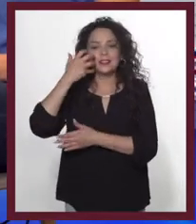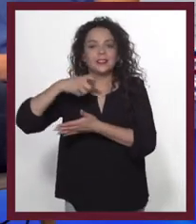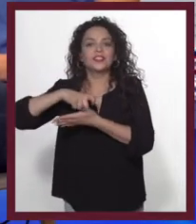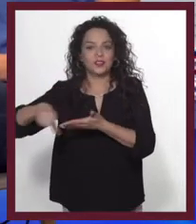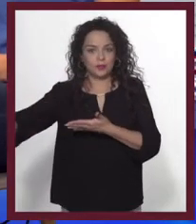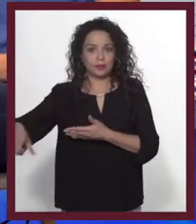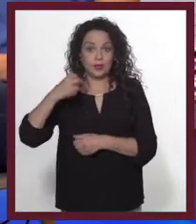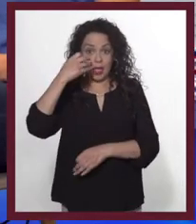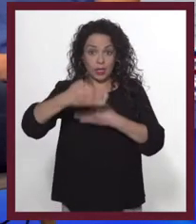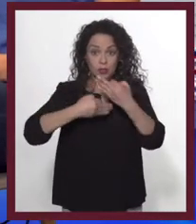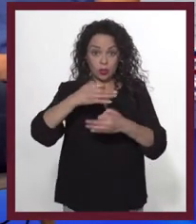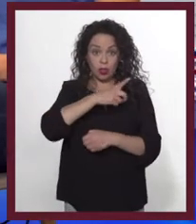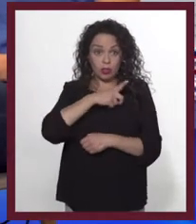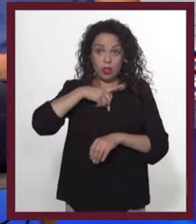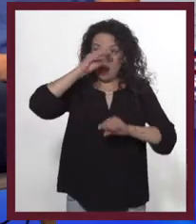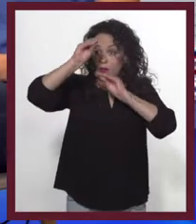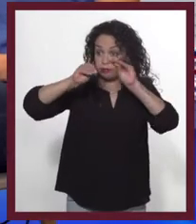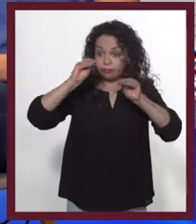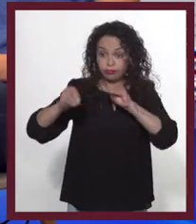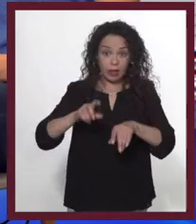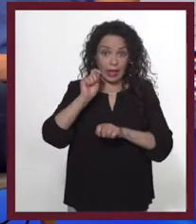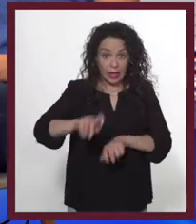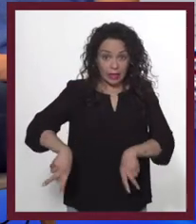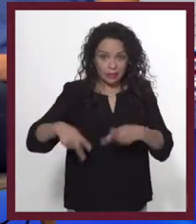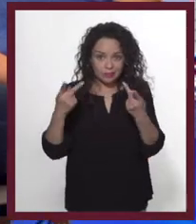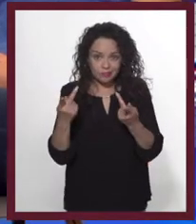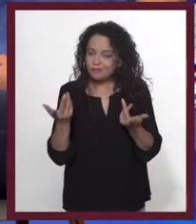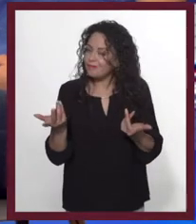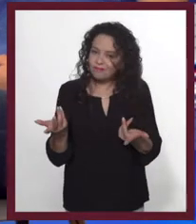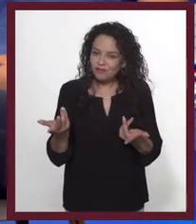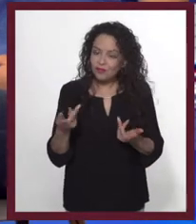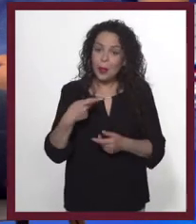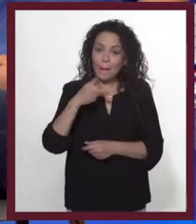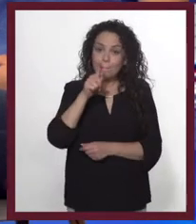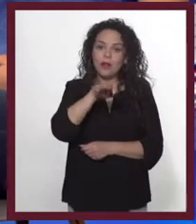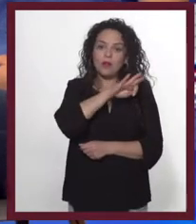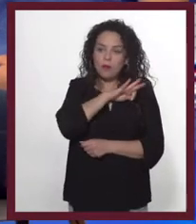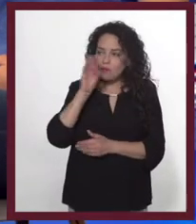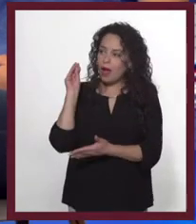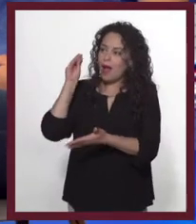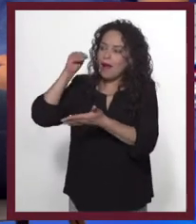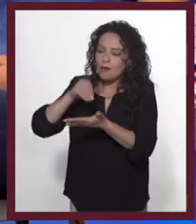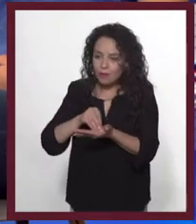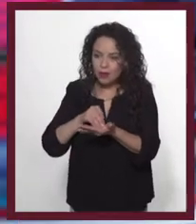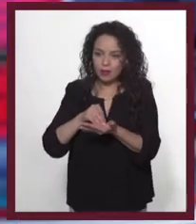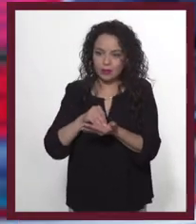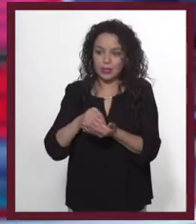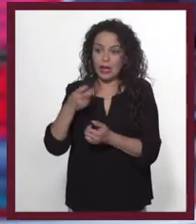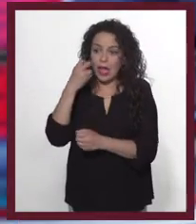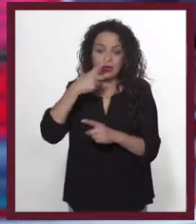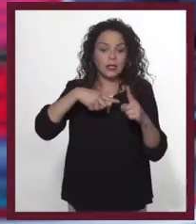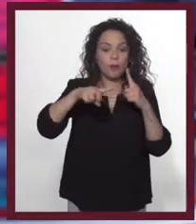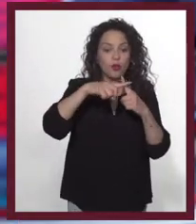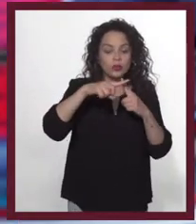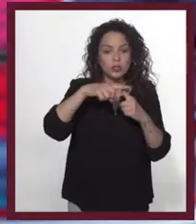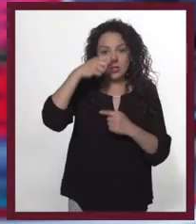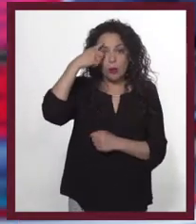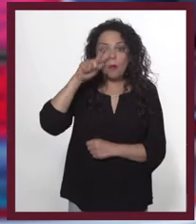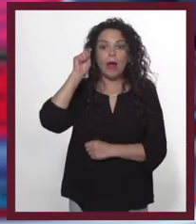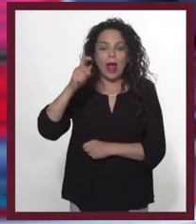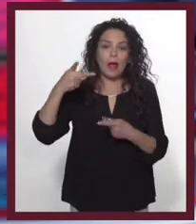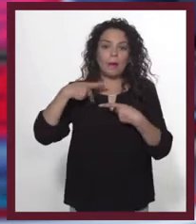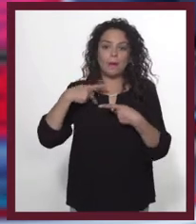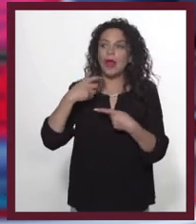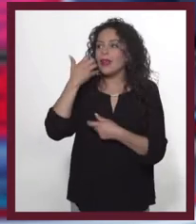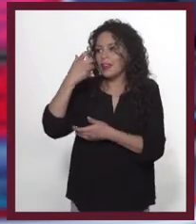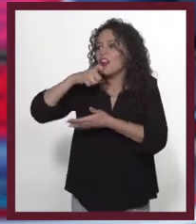en todos los anuncios debe de ir el precio de lo que vendes. Pero en este tal vez hubiera sido bueno que se lo dijeras. Es un punto